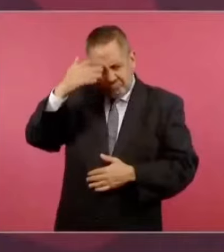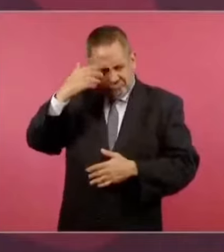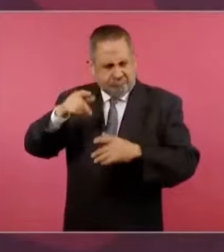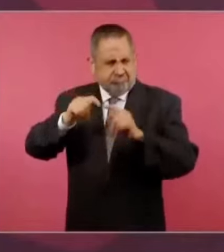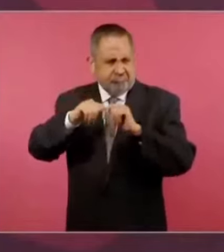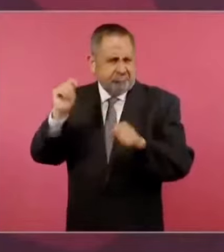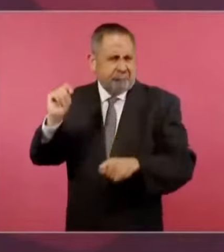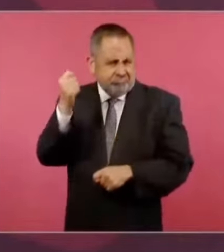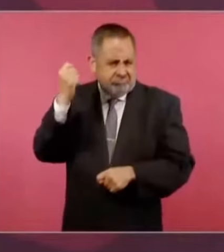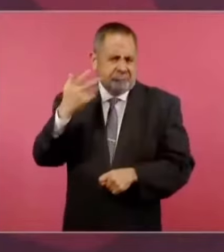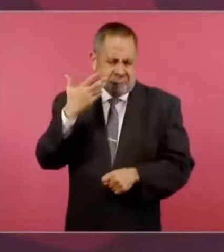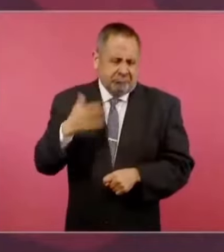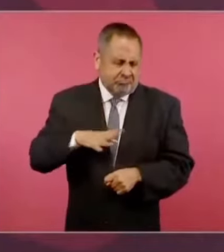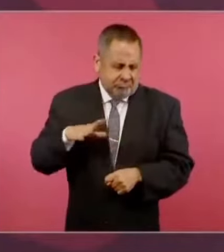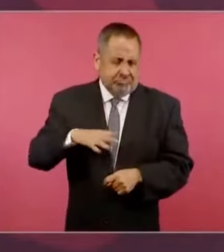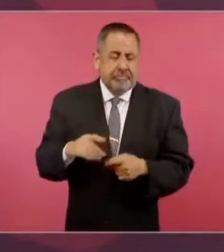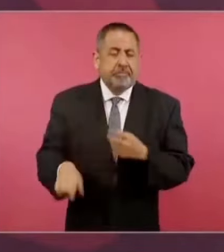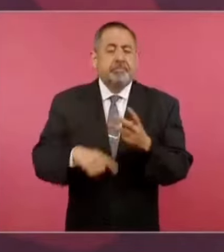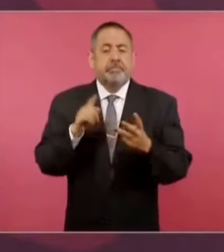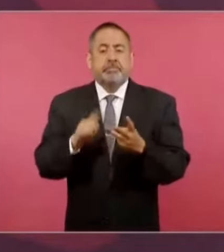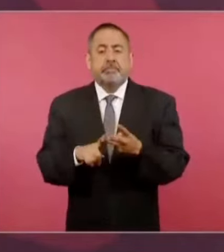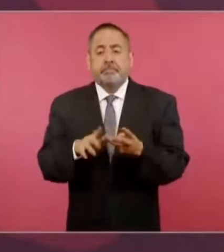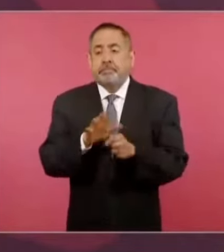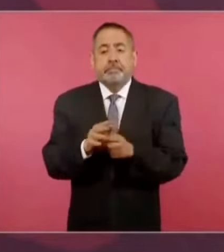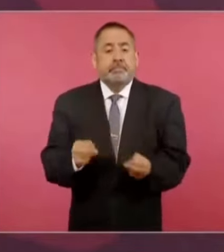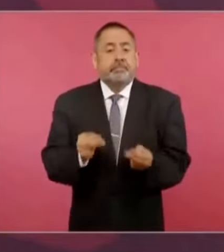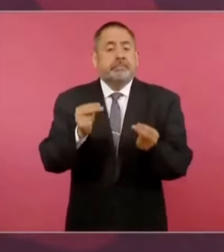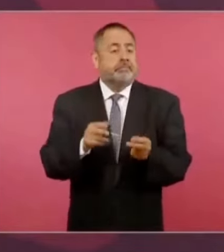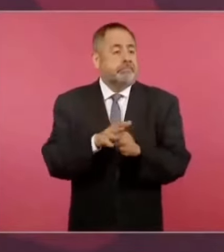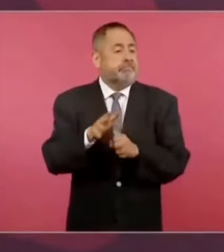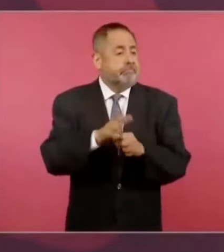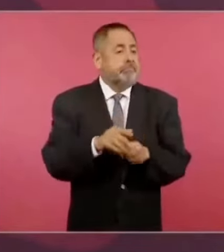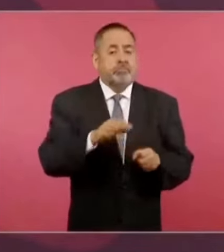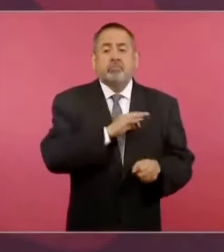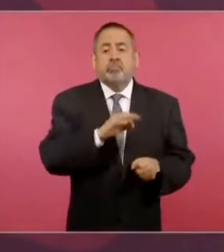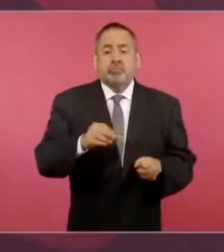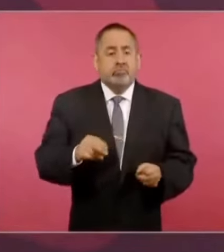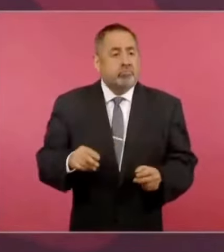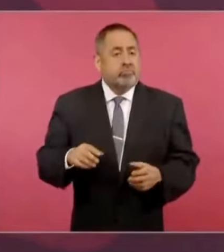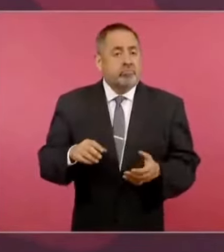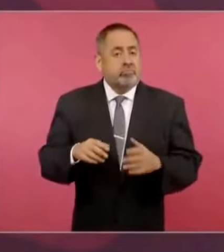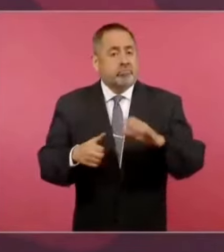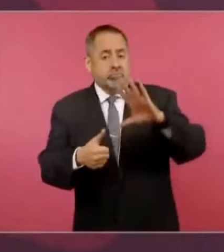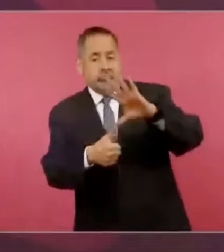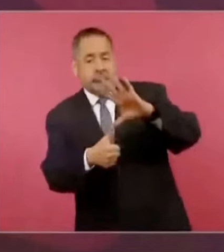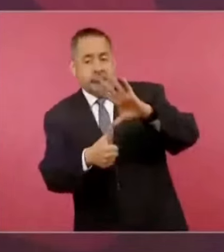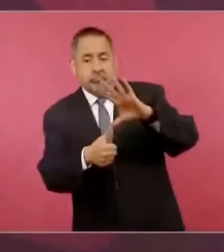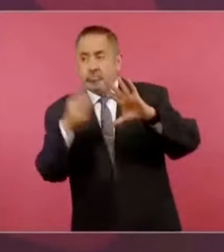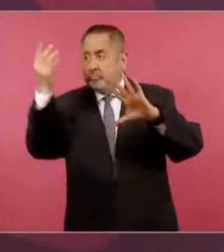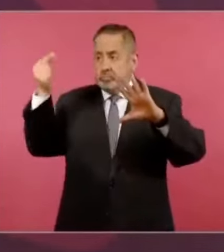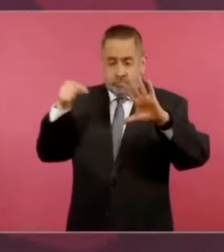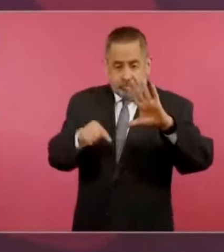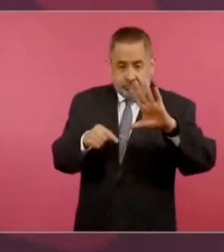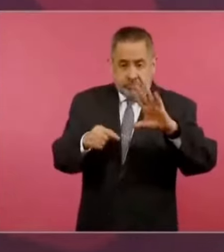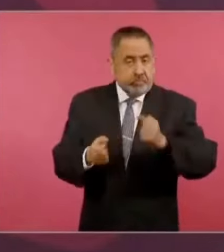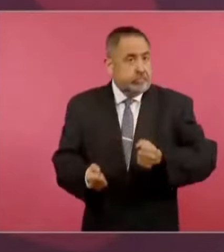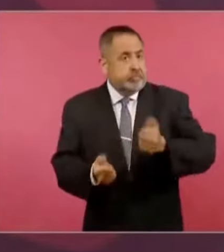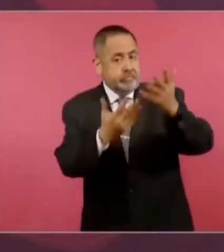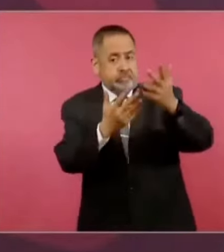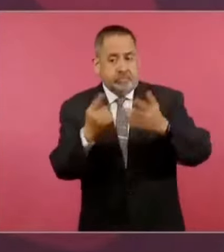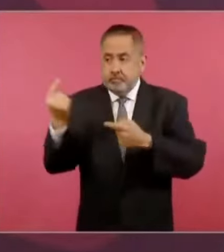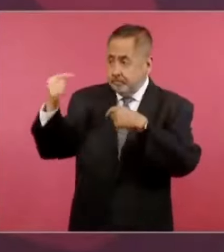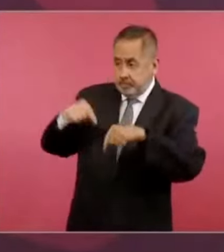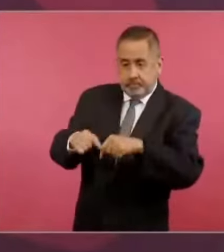Y tiene el mercado de América del Norte por el